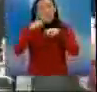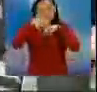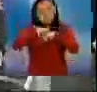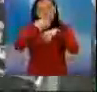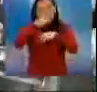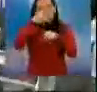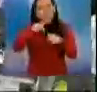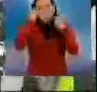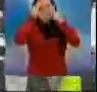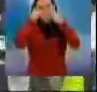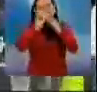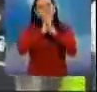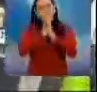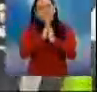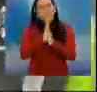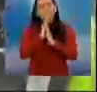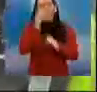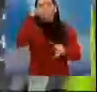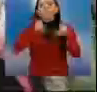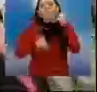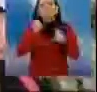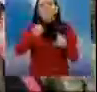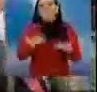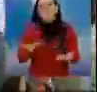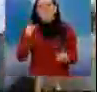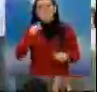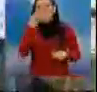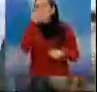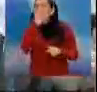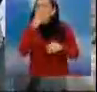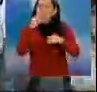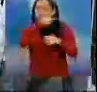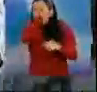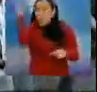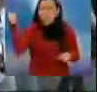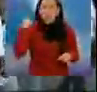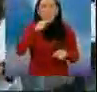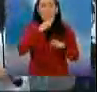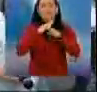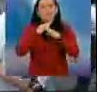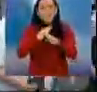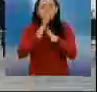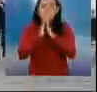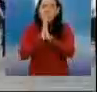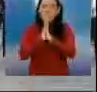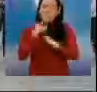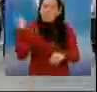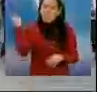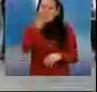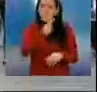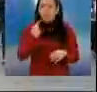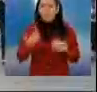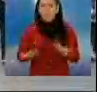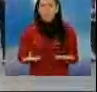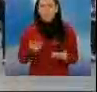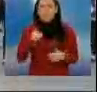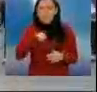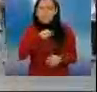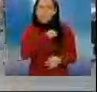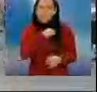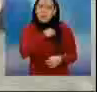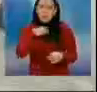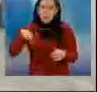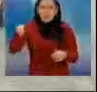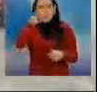del año donde continúan exigiendo justicia en el caso. La marcha avanzó en la avenida Las Américas hasta llegar al monumento al Papa Juan